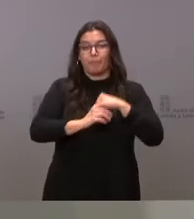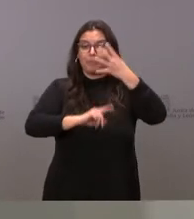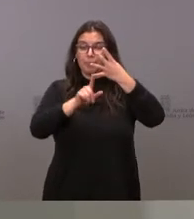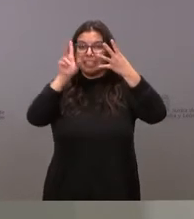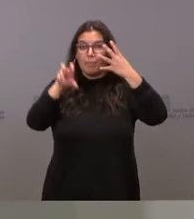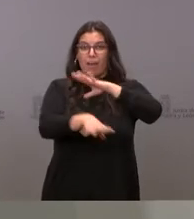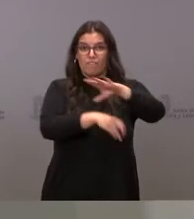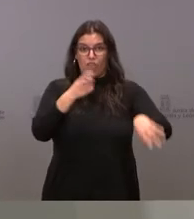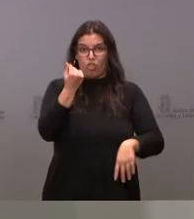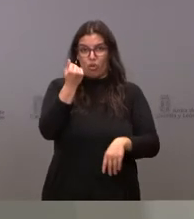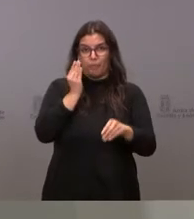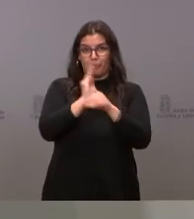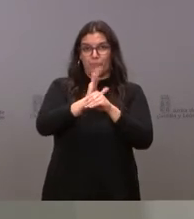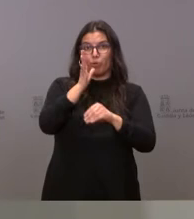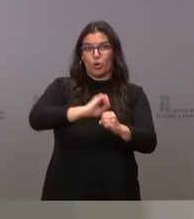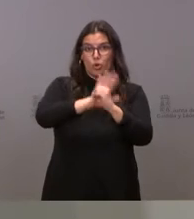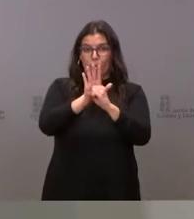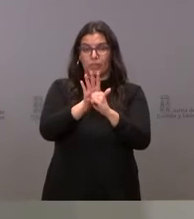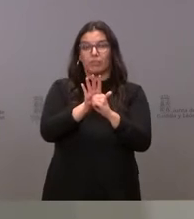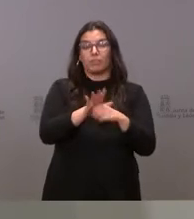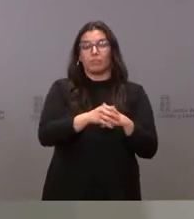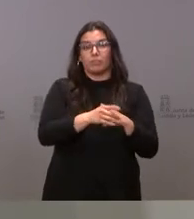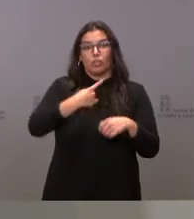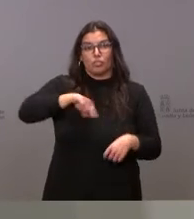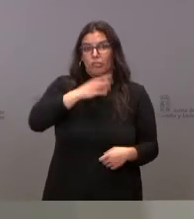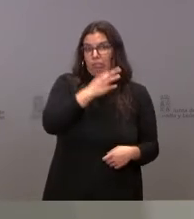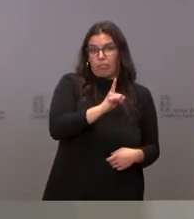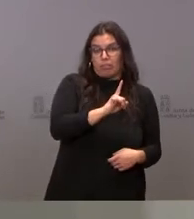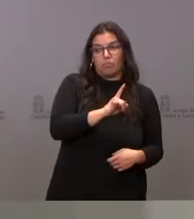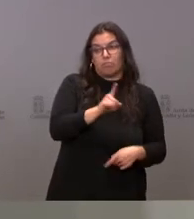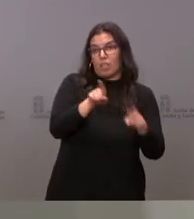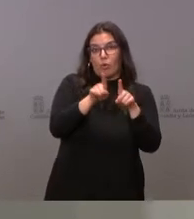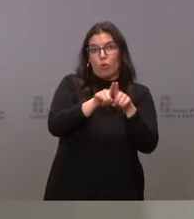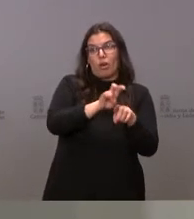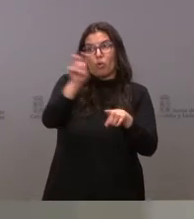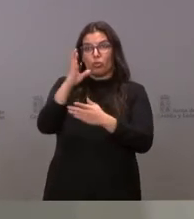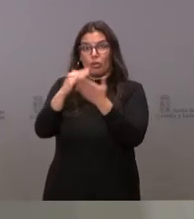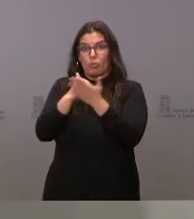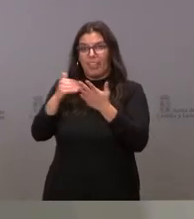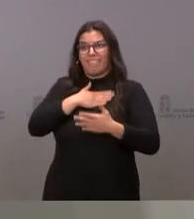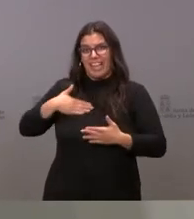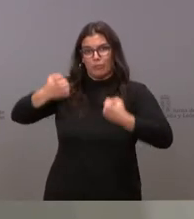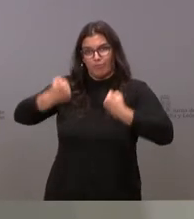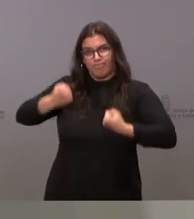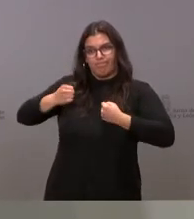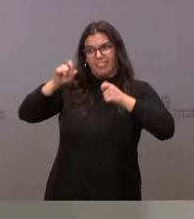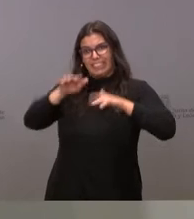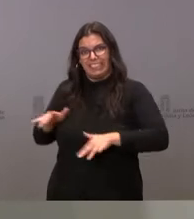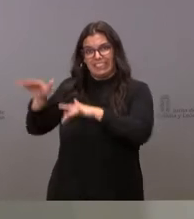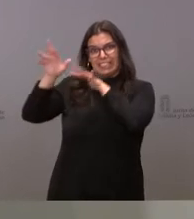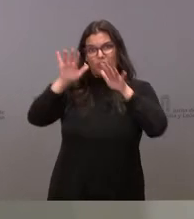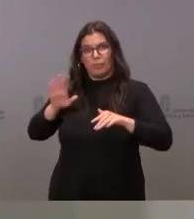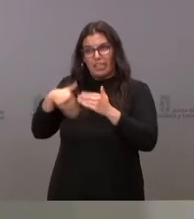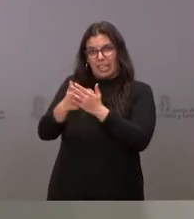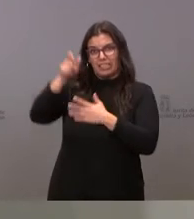fondo COVID, nosotros no renunciamos, como no renuncian otras comunidades, a acabar convenciendo al presidente